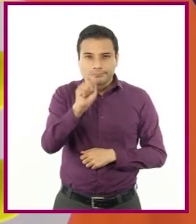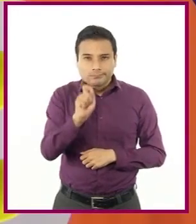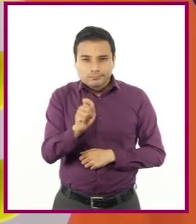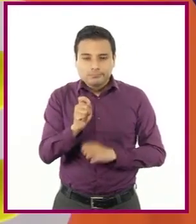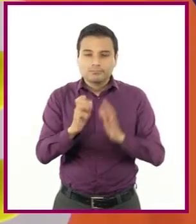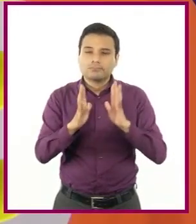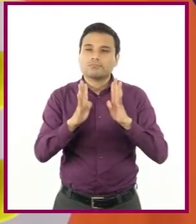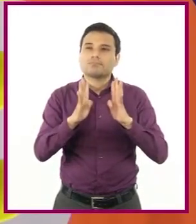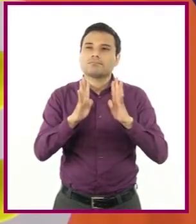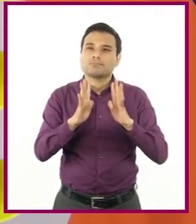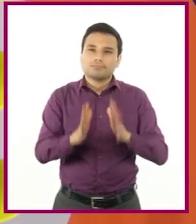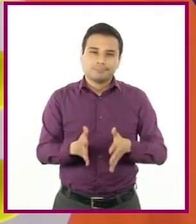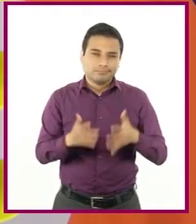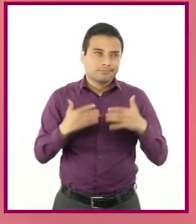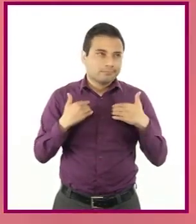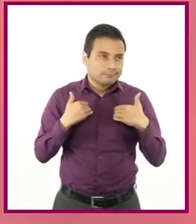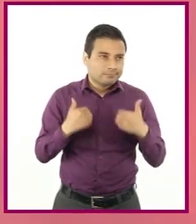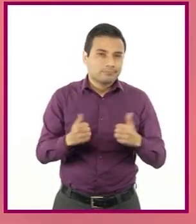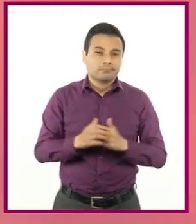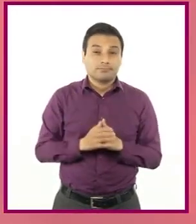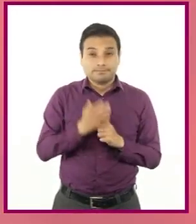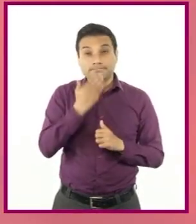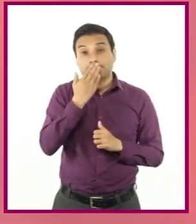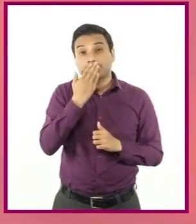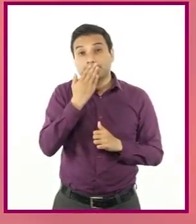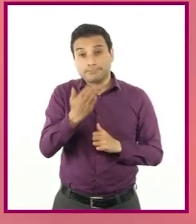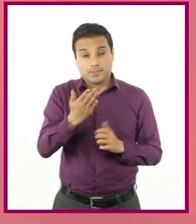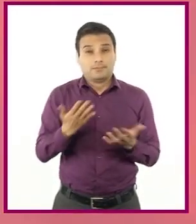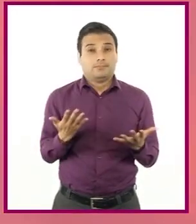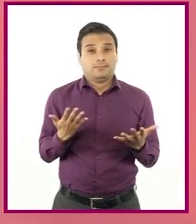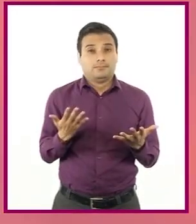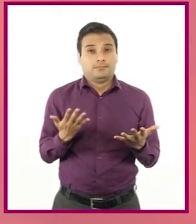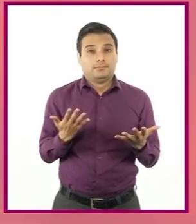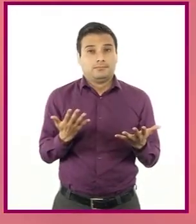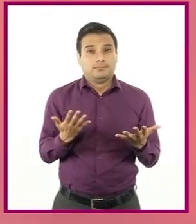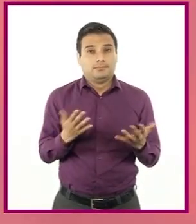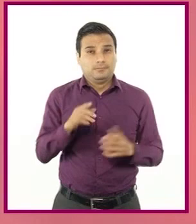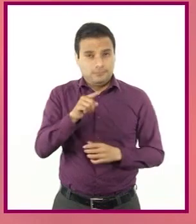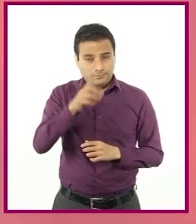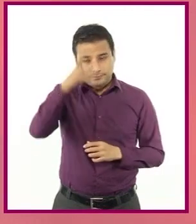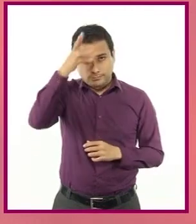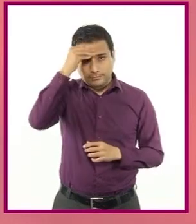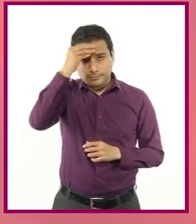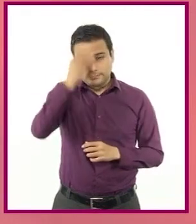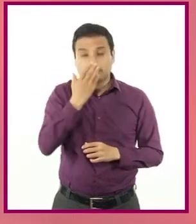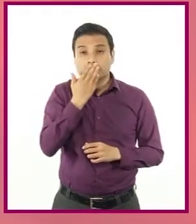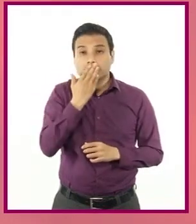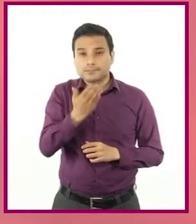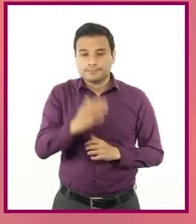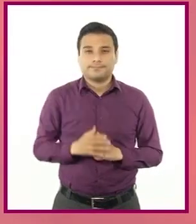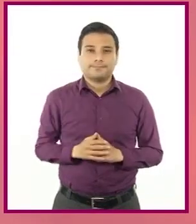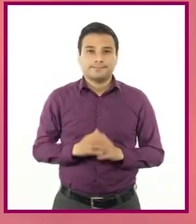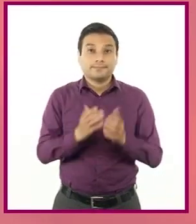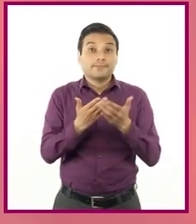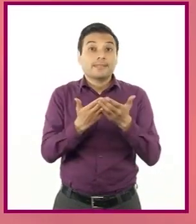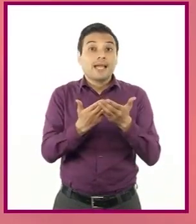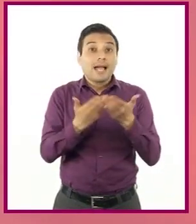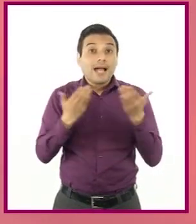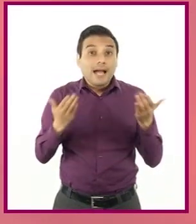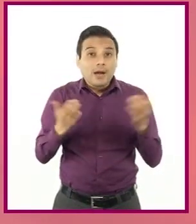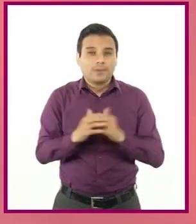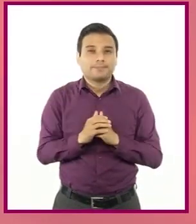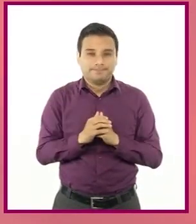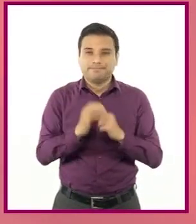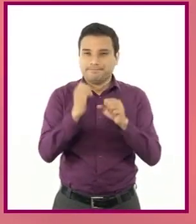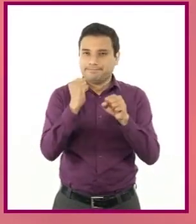redacción de las reglas. Qué bueno que tuviste la oportunidad de realizar esta reflexión. Ahora es momento de poner en práctica